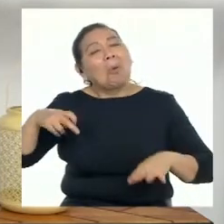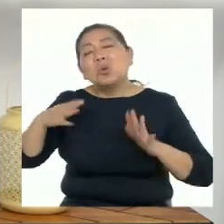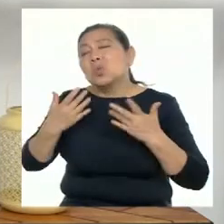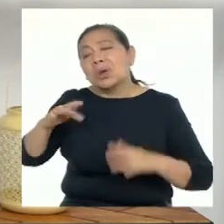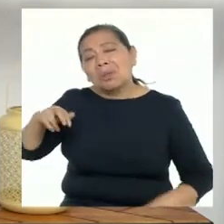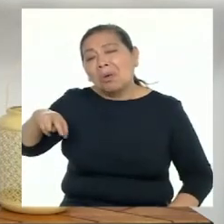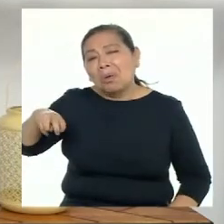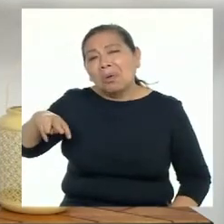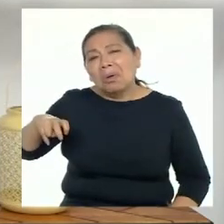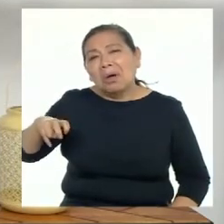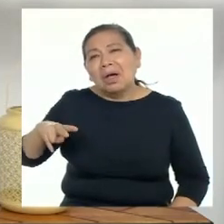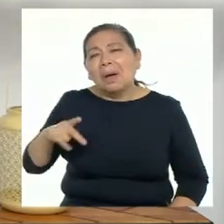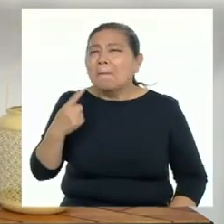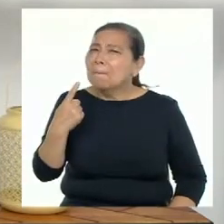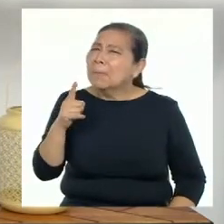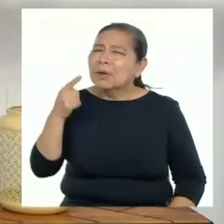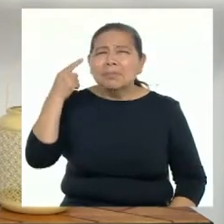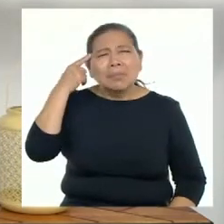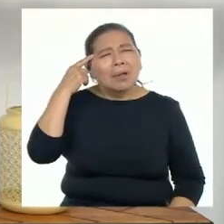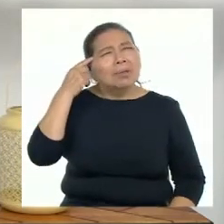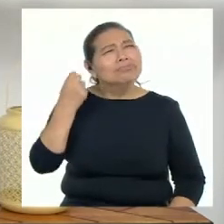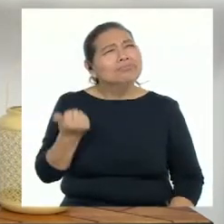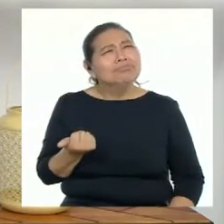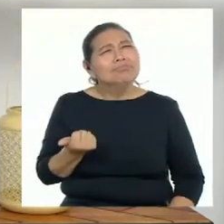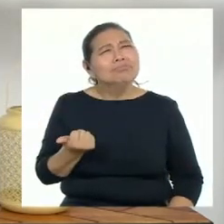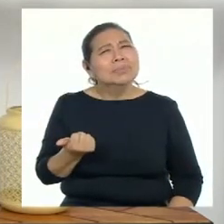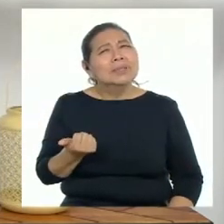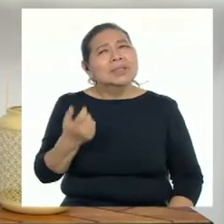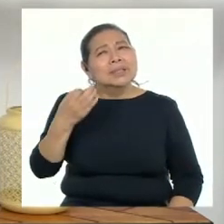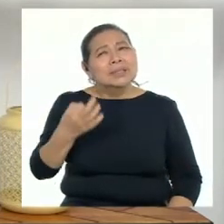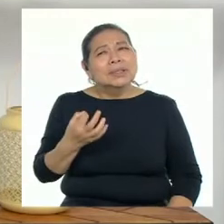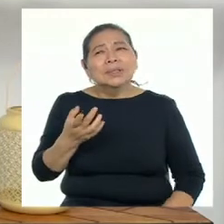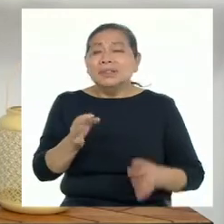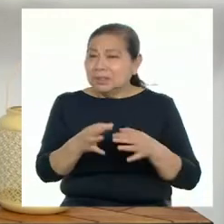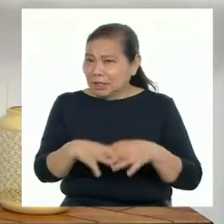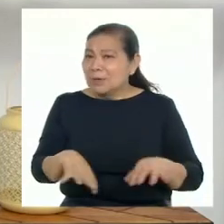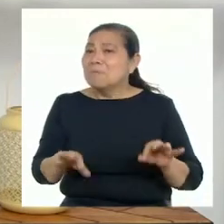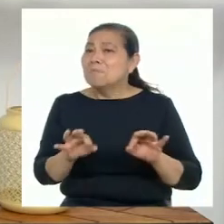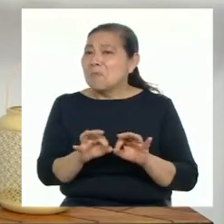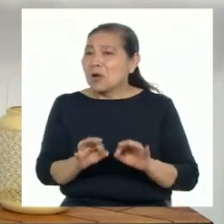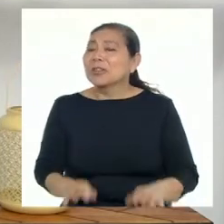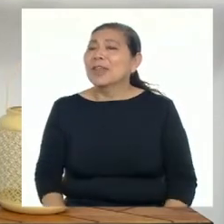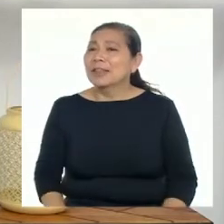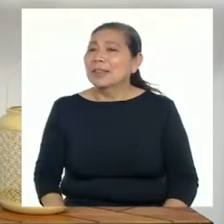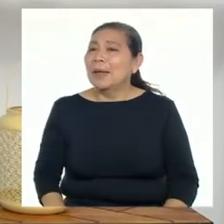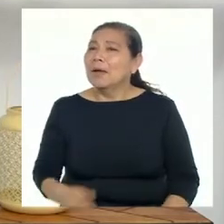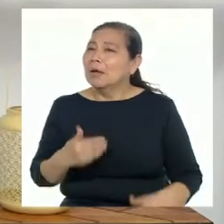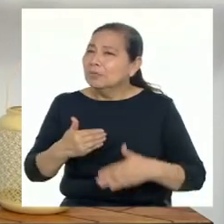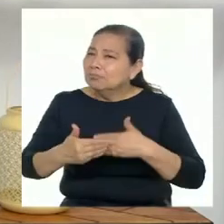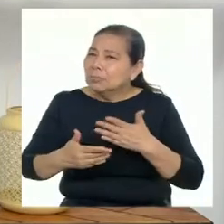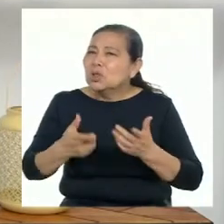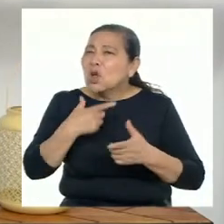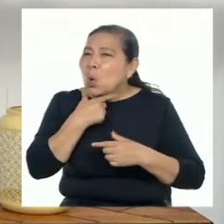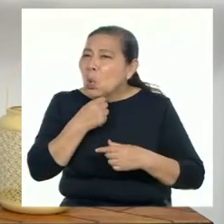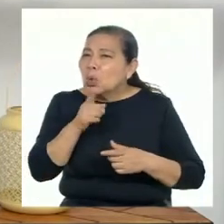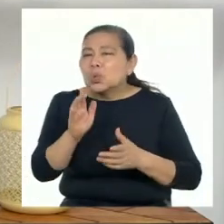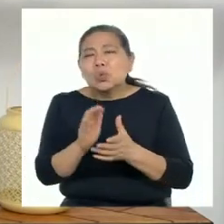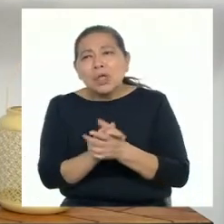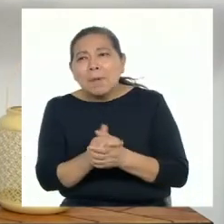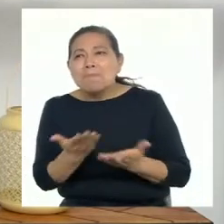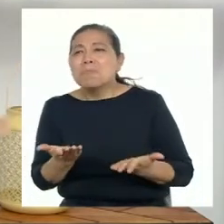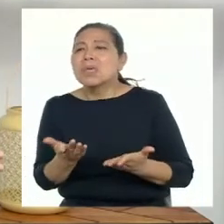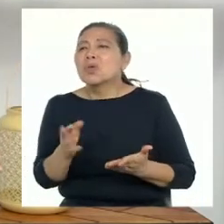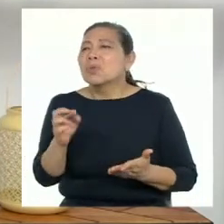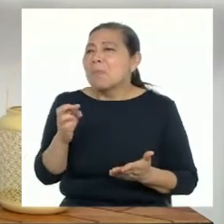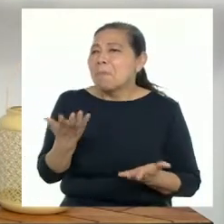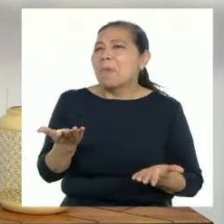o avanzan en automático y no piensan de pronto en lo que realmente les importa. De pronto siguen aquello que les gusta a sus amigos,